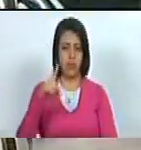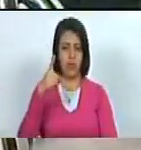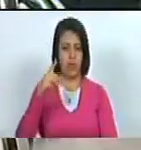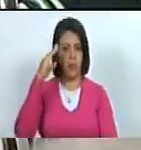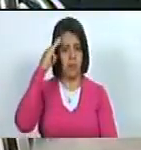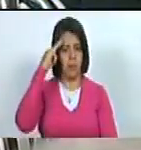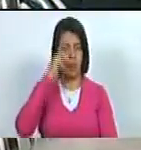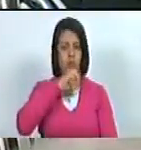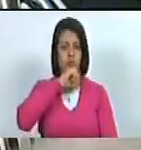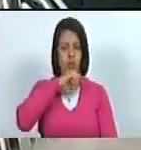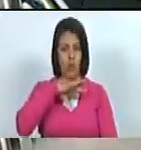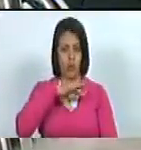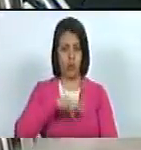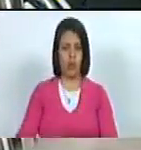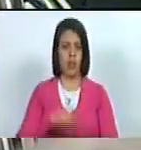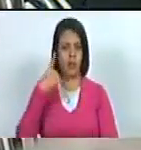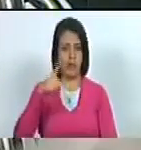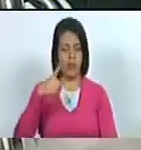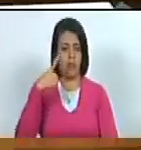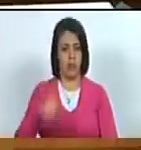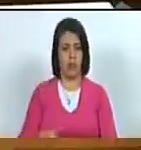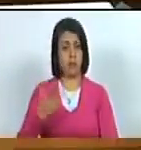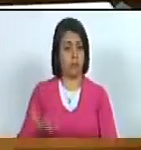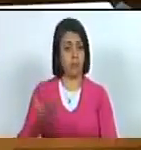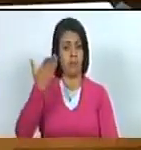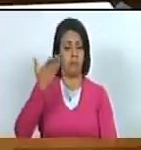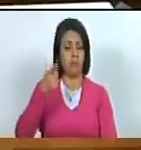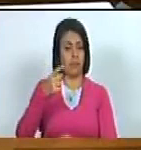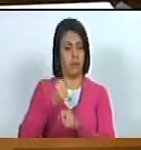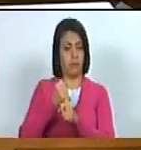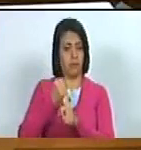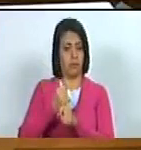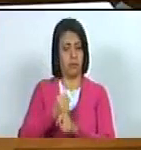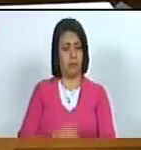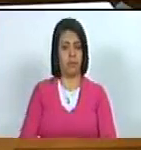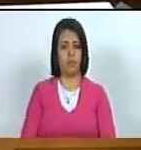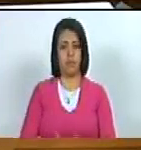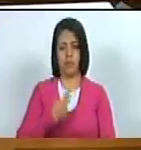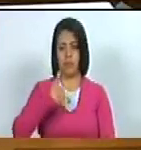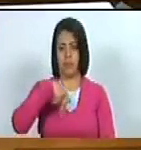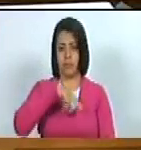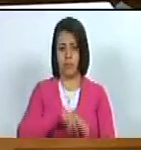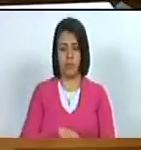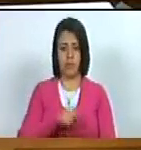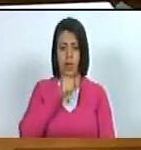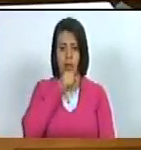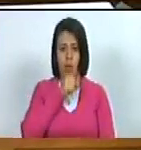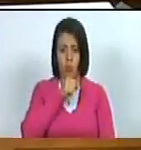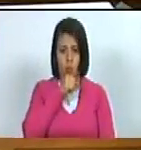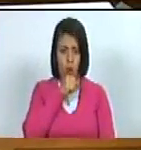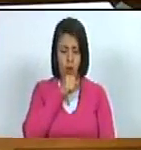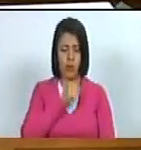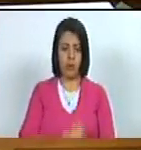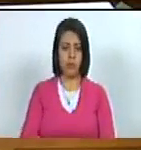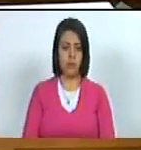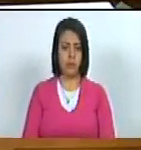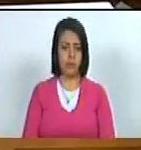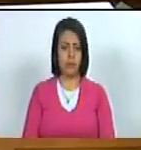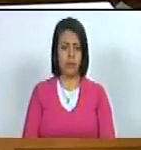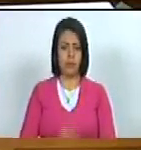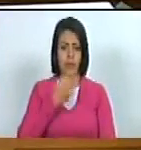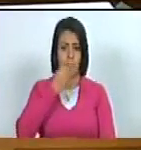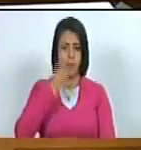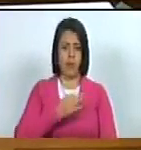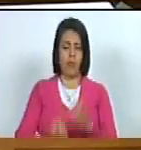a la memoria histórica el derecho a la reivindicación de nuestros abuelos que son los